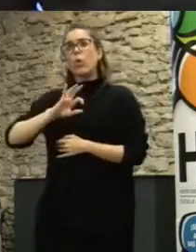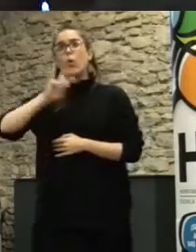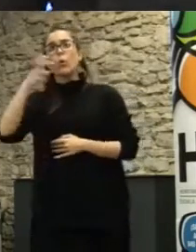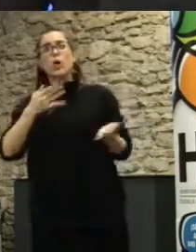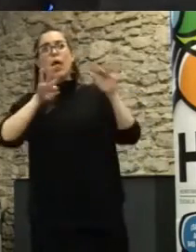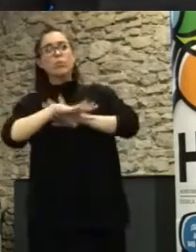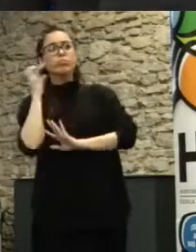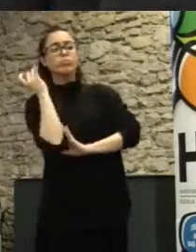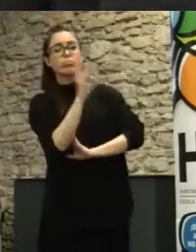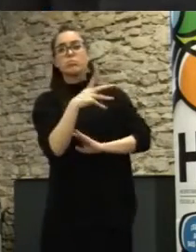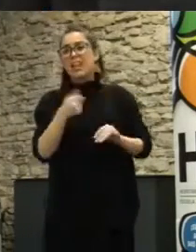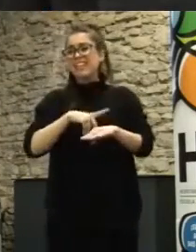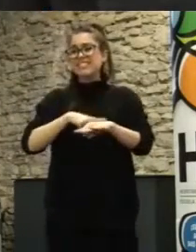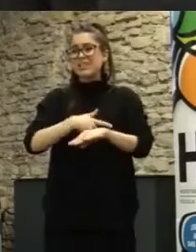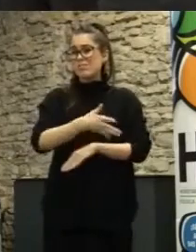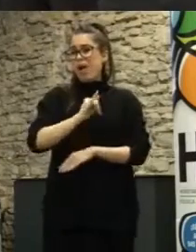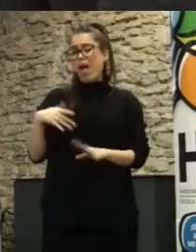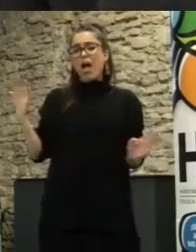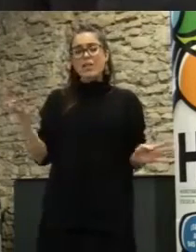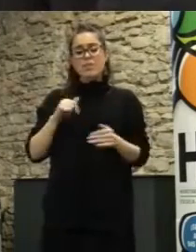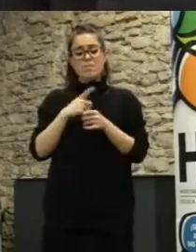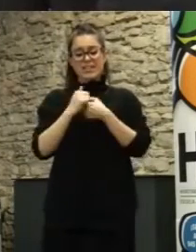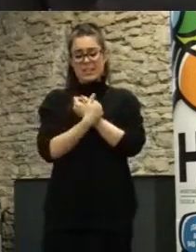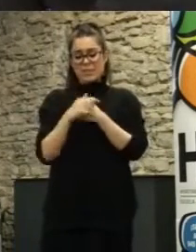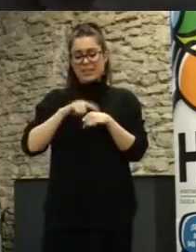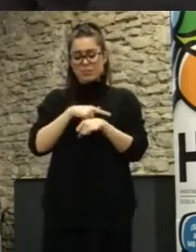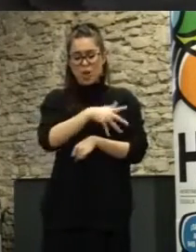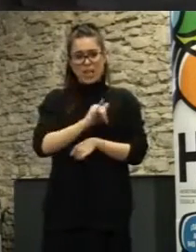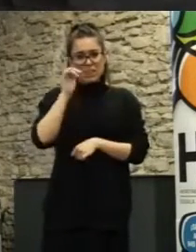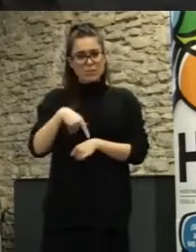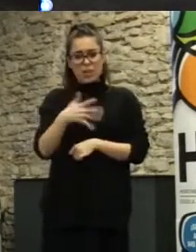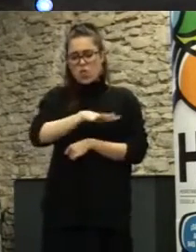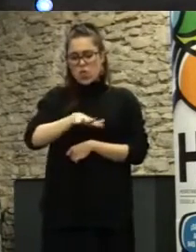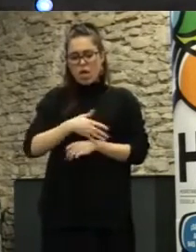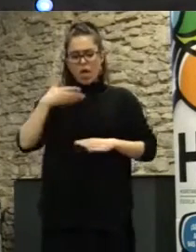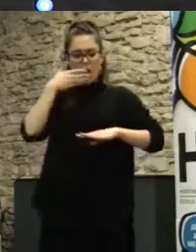tiene espacio para poder participar sin tener que estar en un horario fijo en un lugar fijo